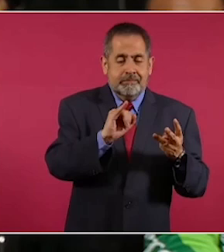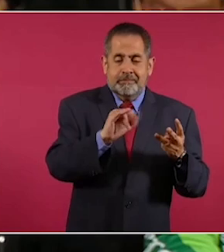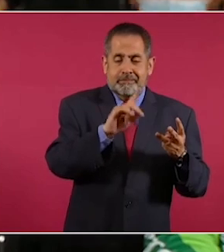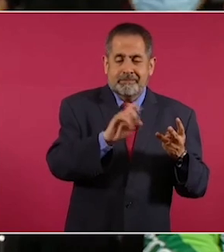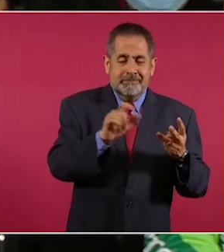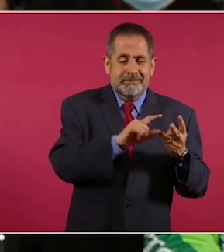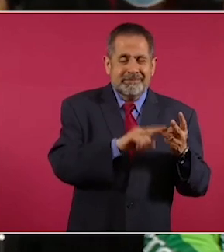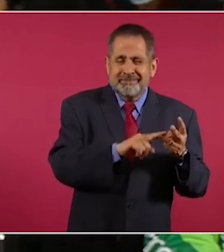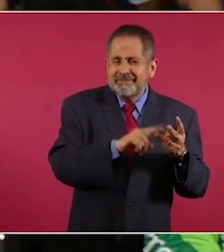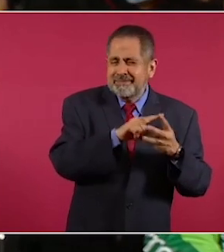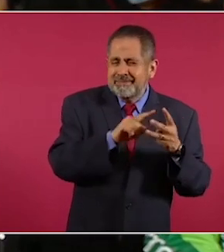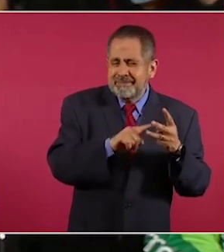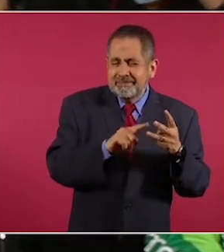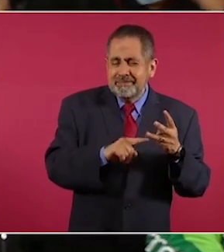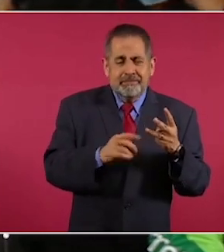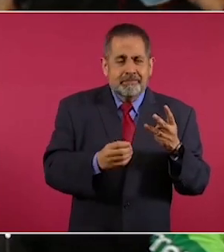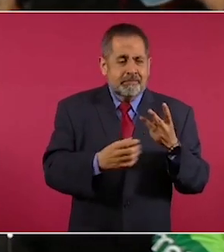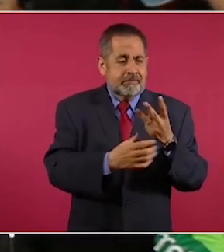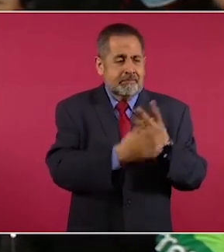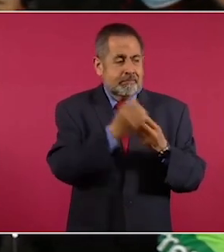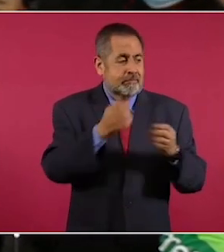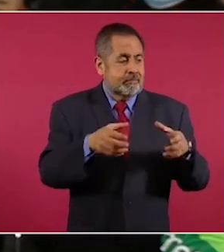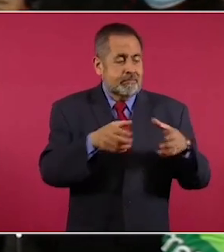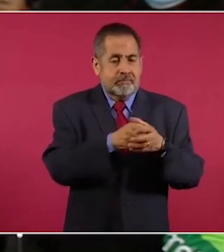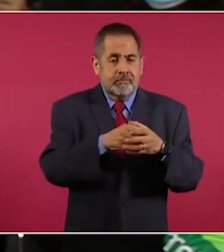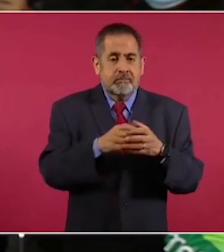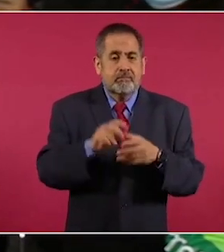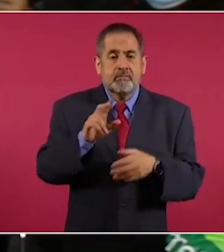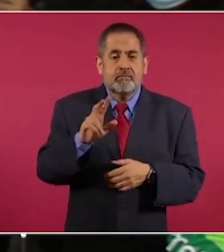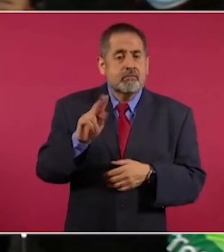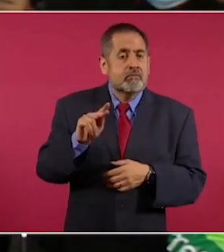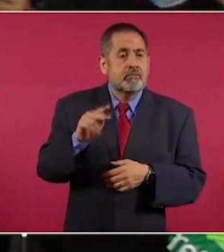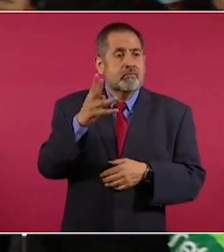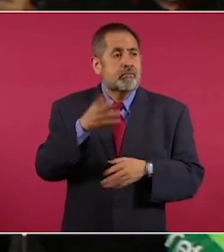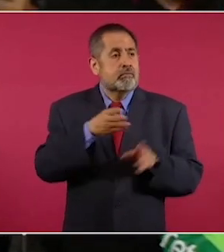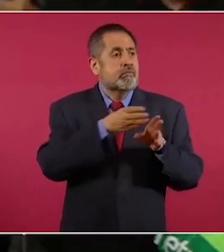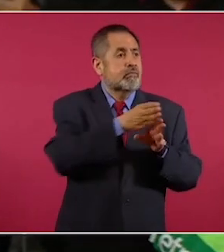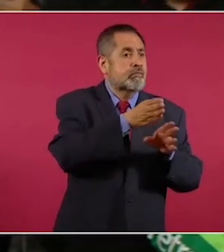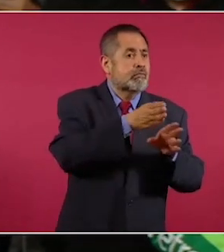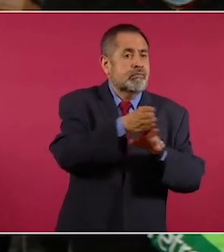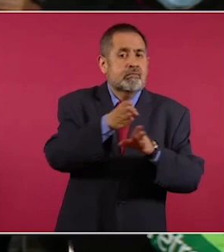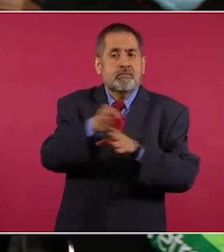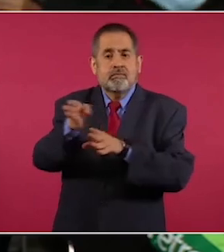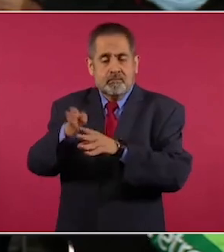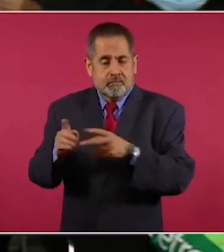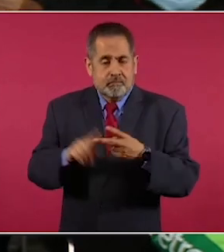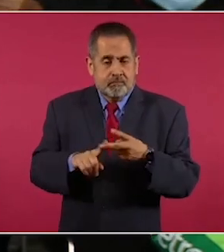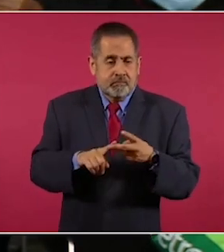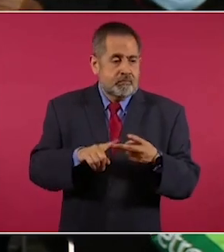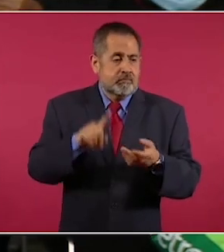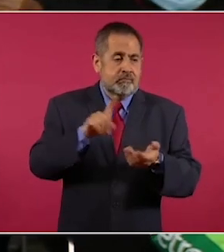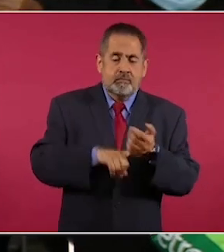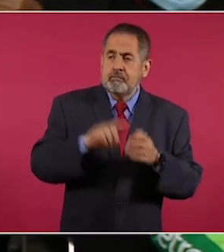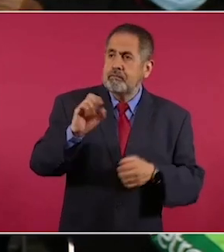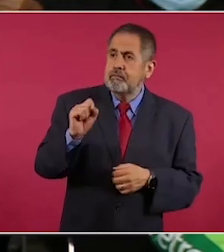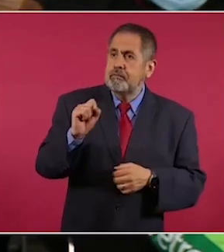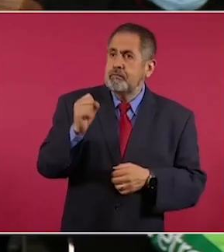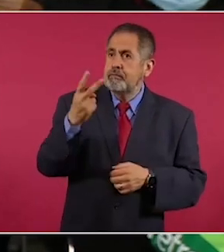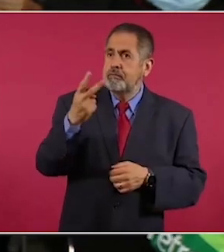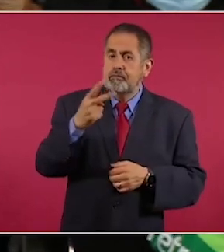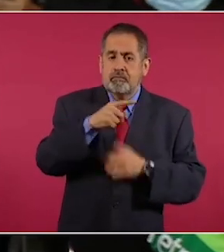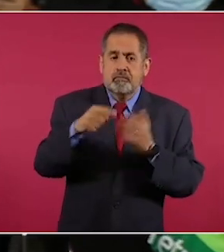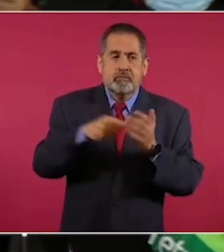explotación de rutas aeronavagación de 84 rutas nacionales, 62 rutas territorio de los Estados Unidos de